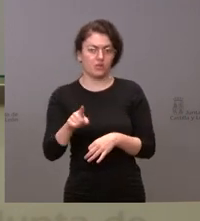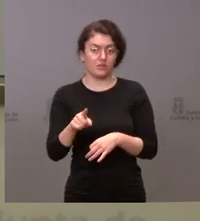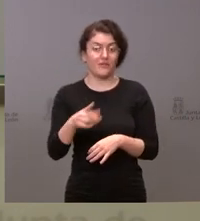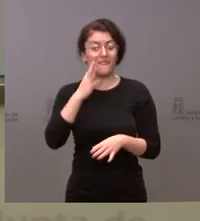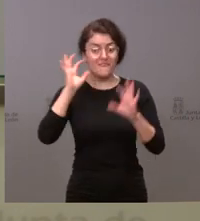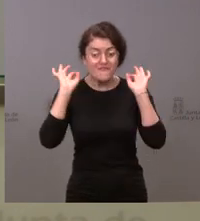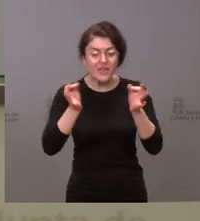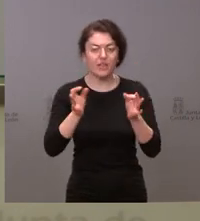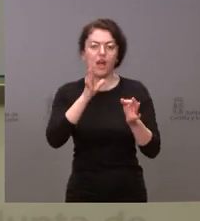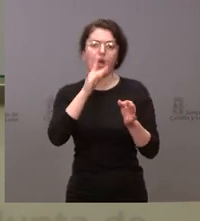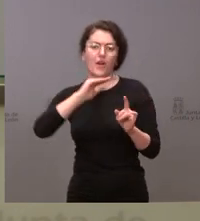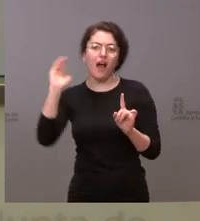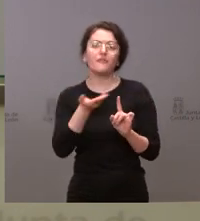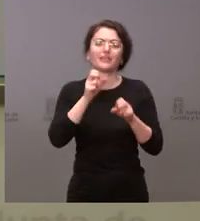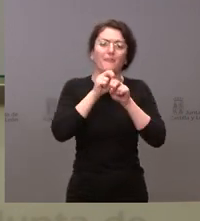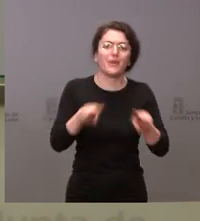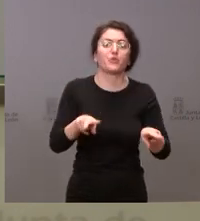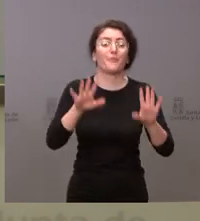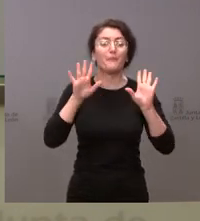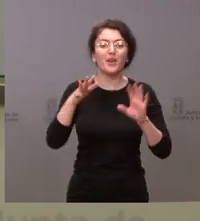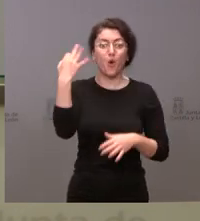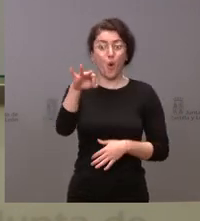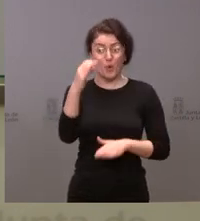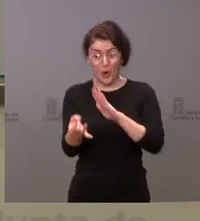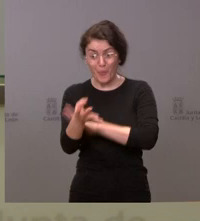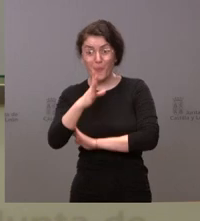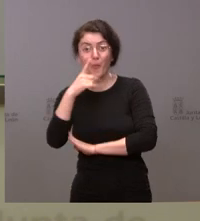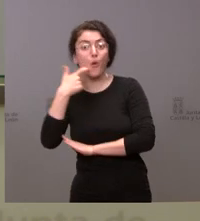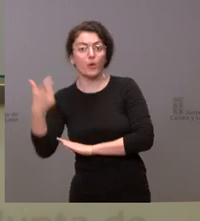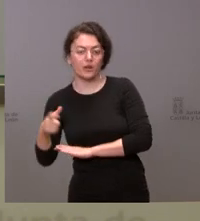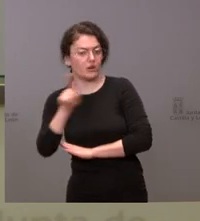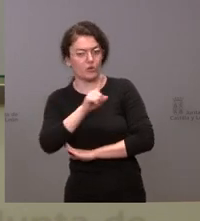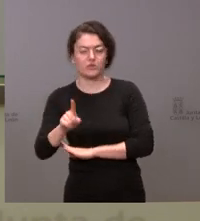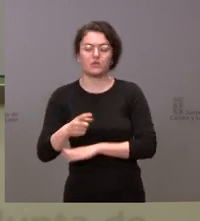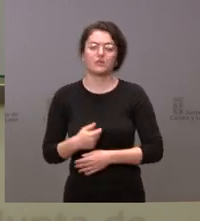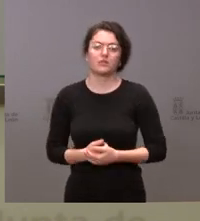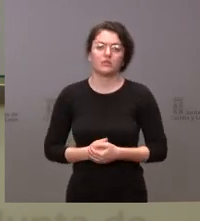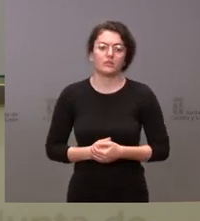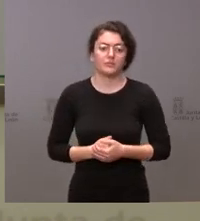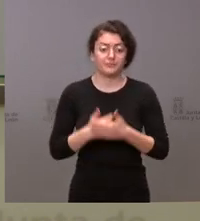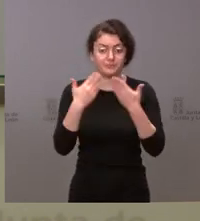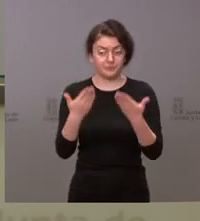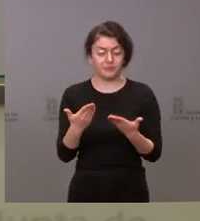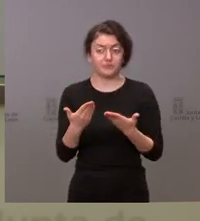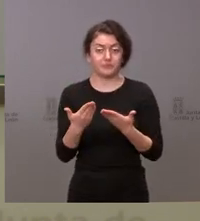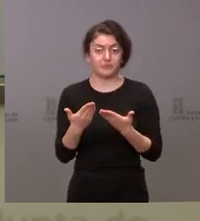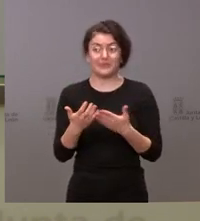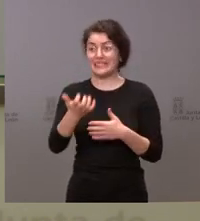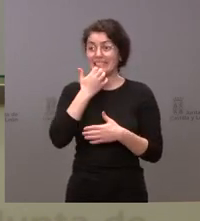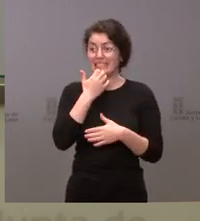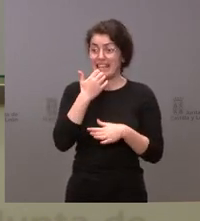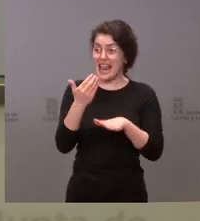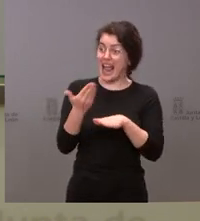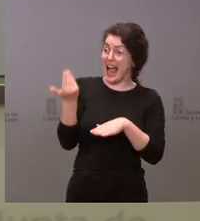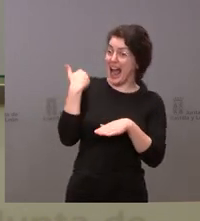pero no es su único origen ni su única causa y, por tanto, hay que verlo de una forma global. Se podía haber analizado mucho antes y quizá hubiéramos evitado el